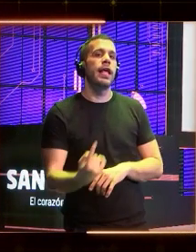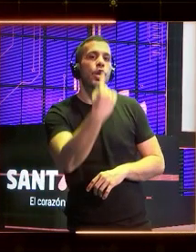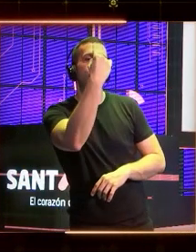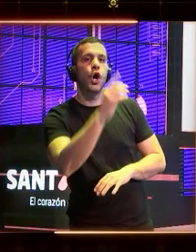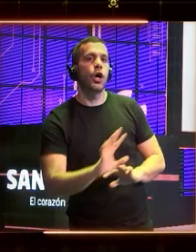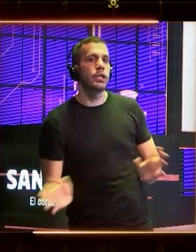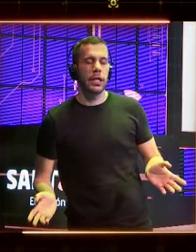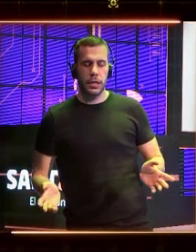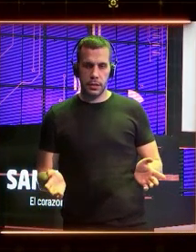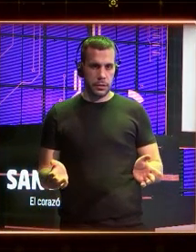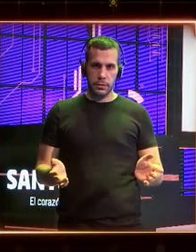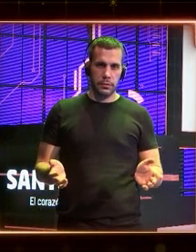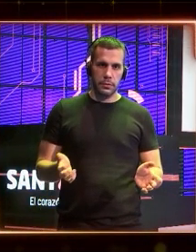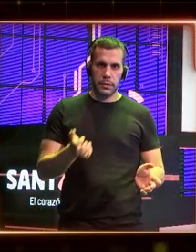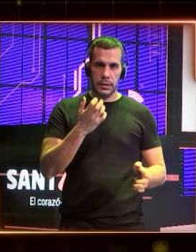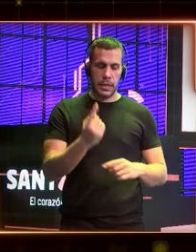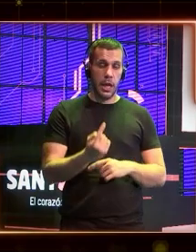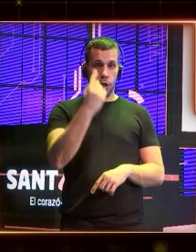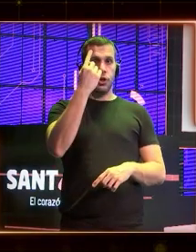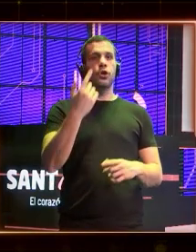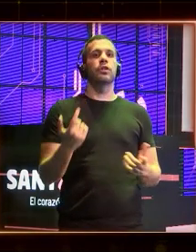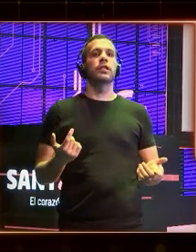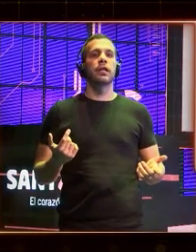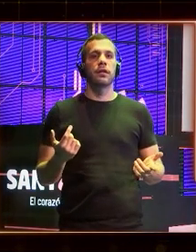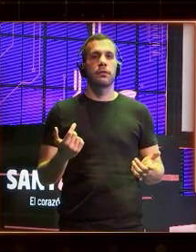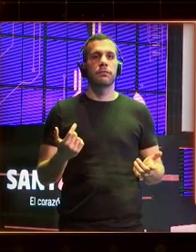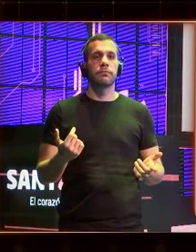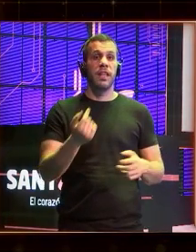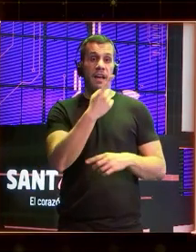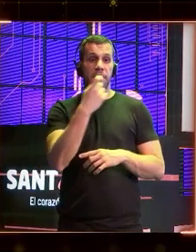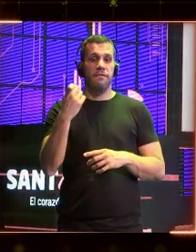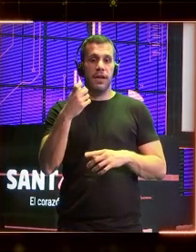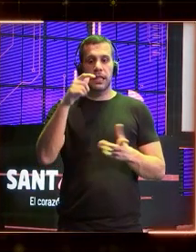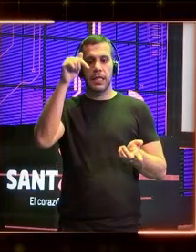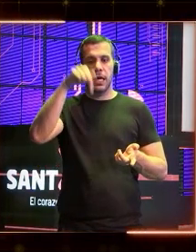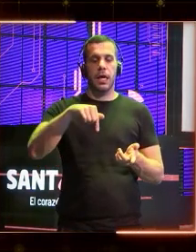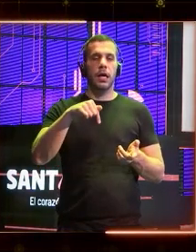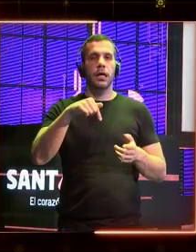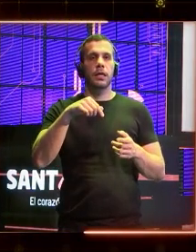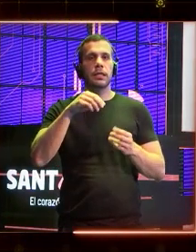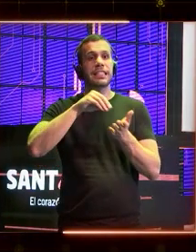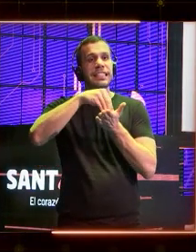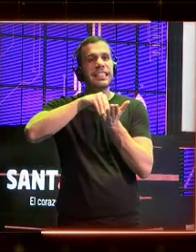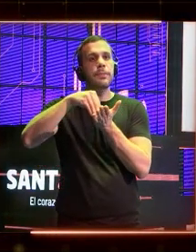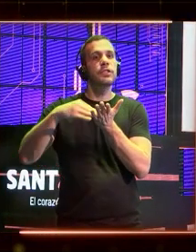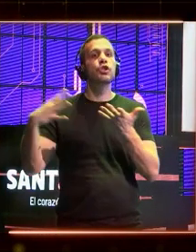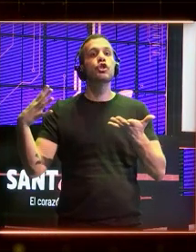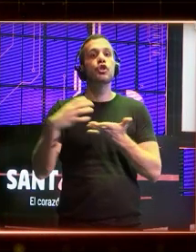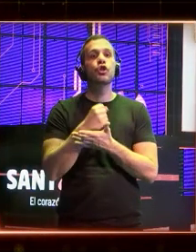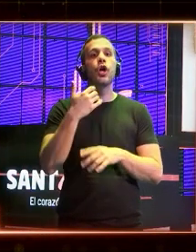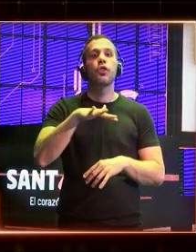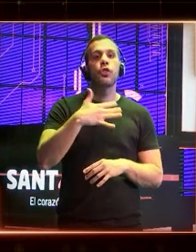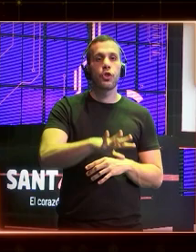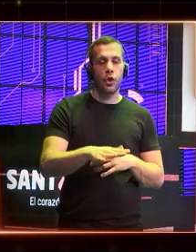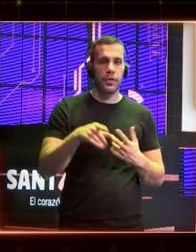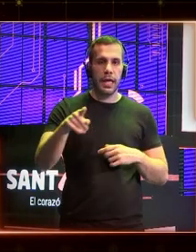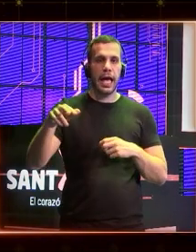si ya nos faltan chips para el norte, ¿cómo vamos a hacer chips para todo el mundo? ¿Y esos chips dónde están? En dos fábricas, la de Taiwán y la réplica que va a hacer